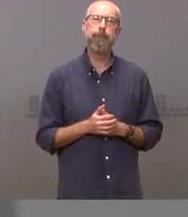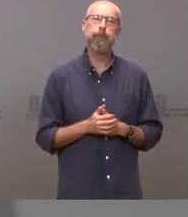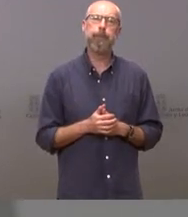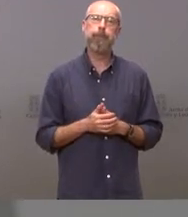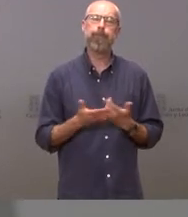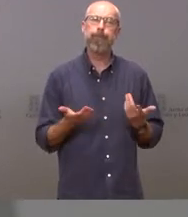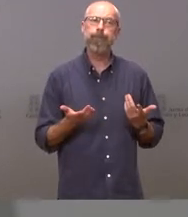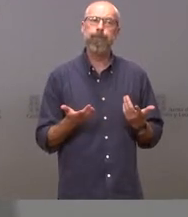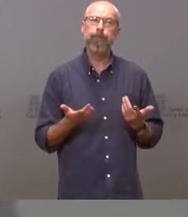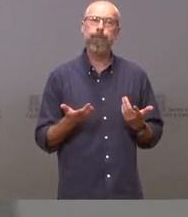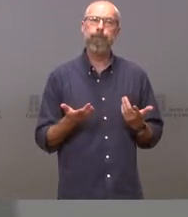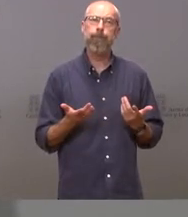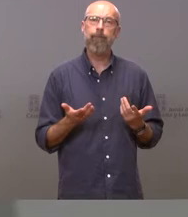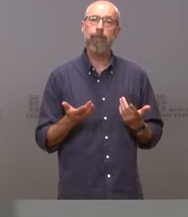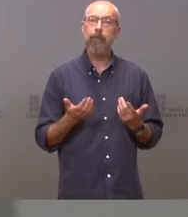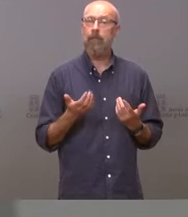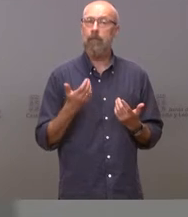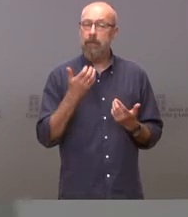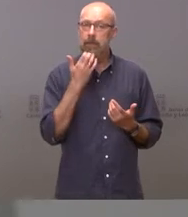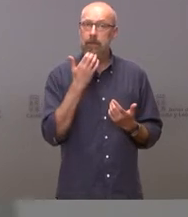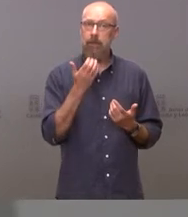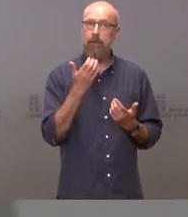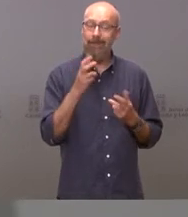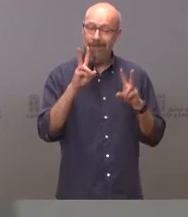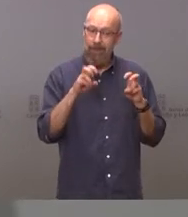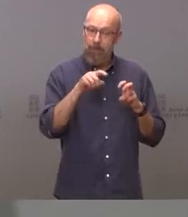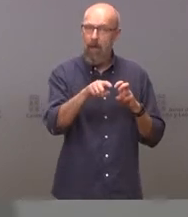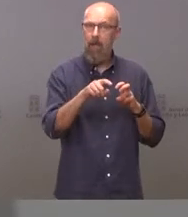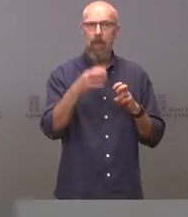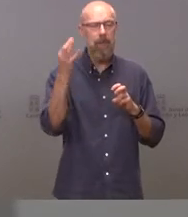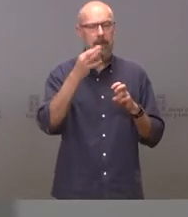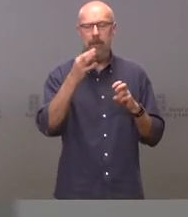se tendrá la severidad que el asunto requiera,